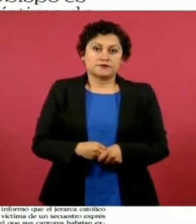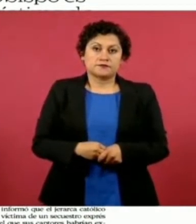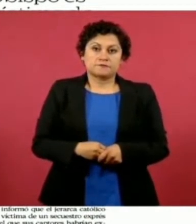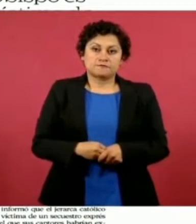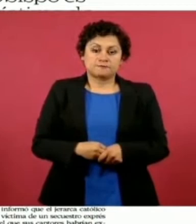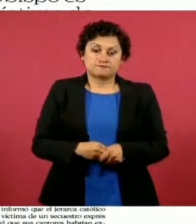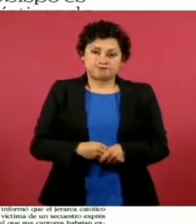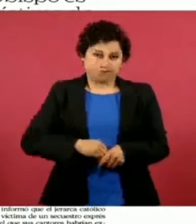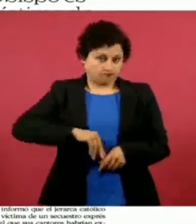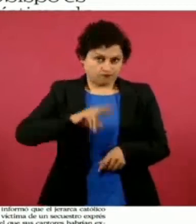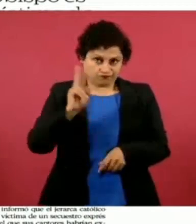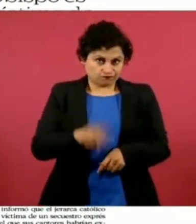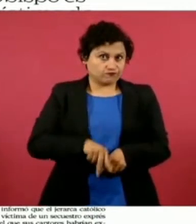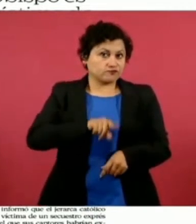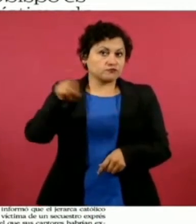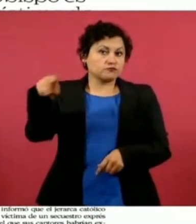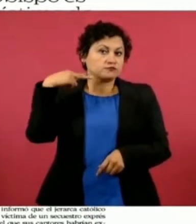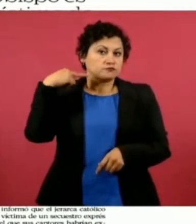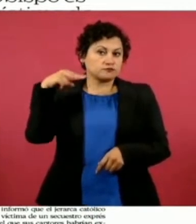corruptos de Veracruz.